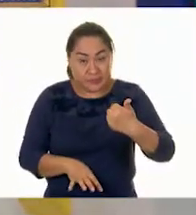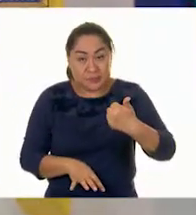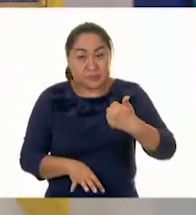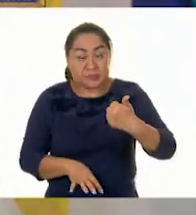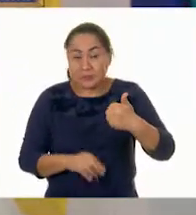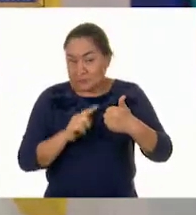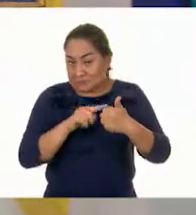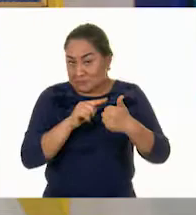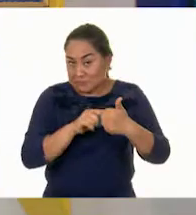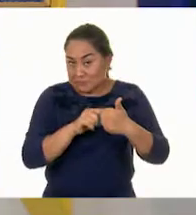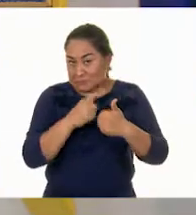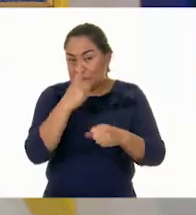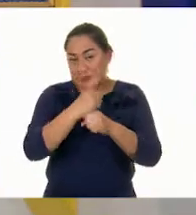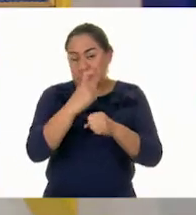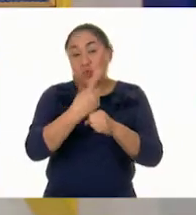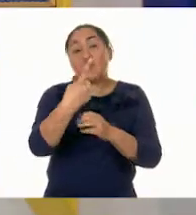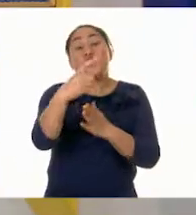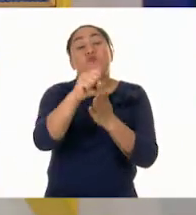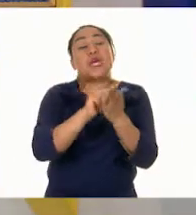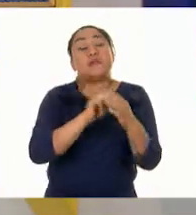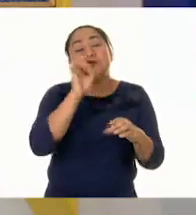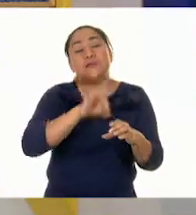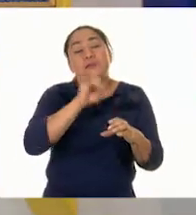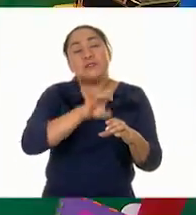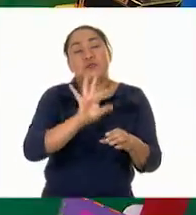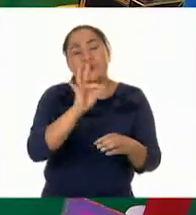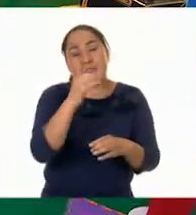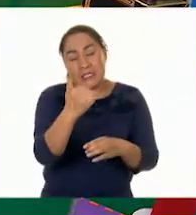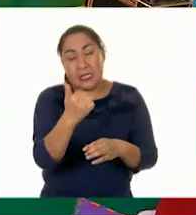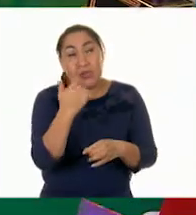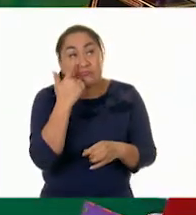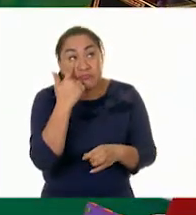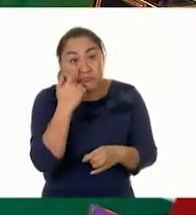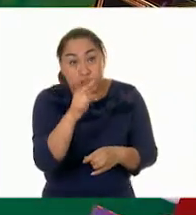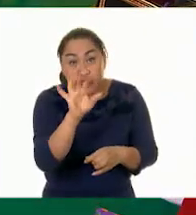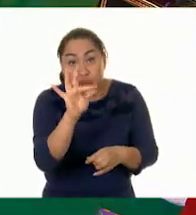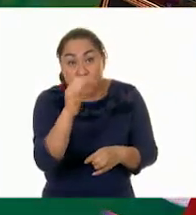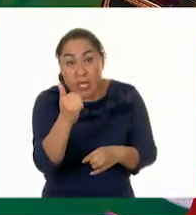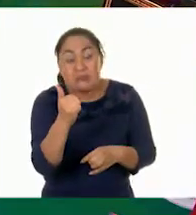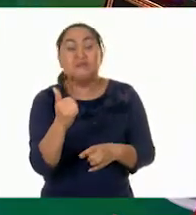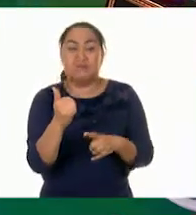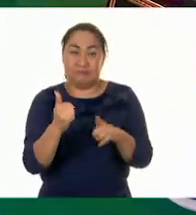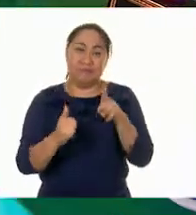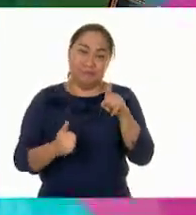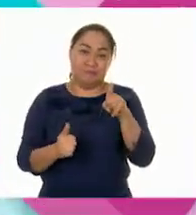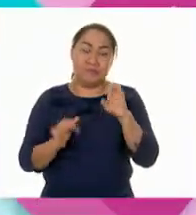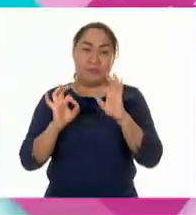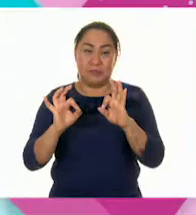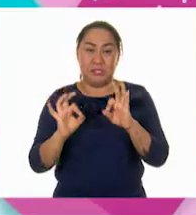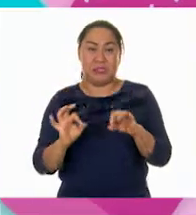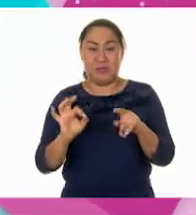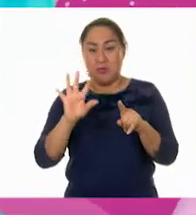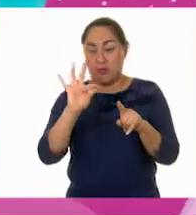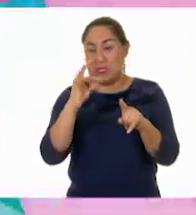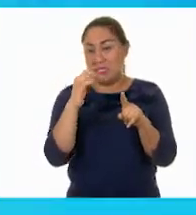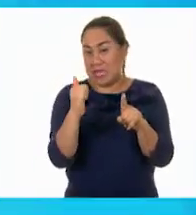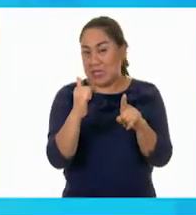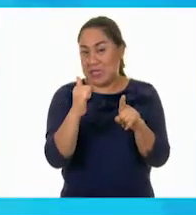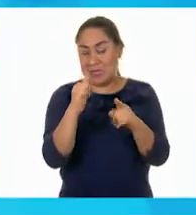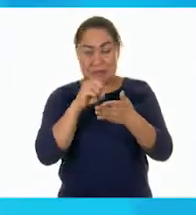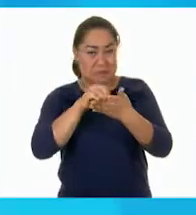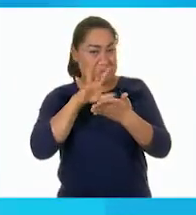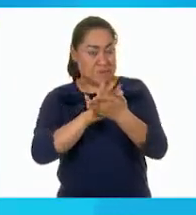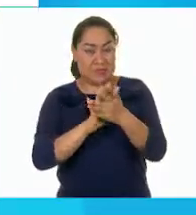mes? Ajá. A ver, vamos a ver si en nuestra recta está escrito el cuarenta y seis. ¿Sí, verdad? Sí. Perfecto. Justamente comienza con el cuarenta y seis.